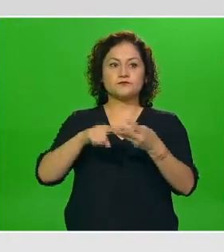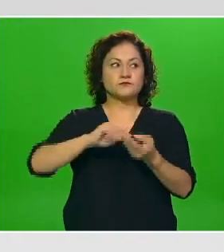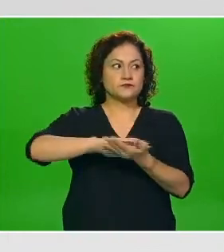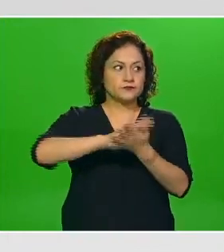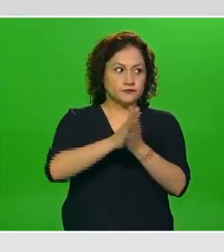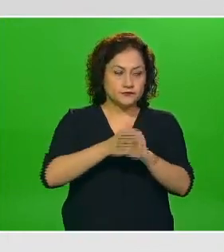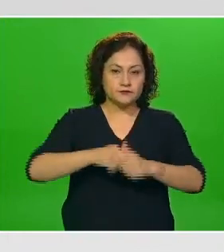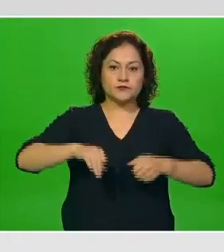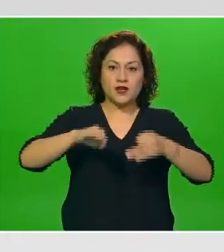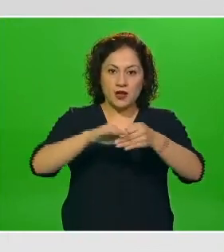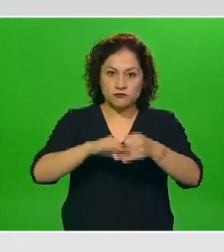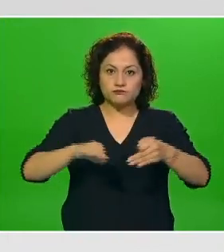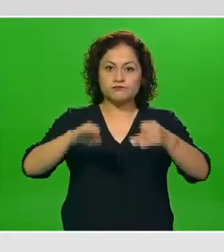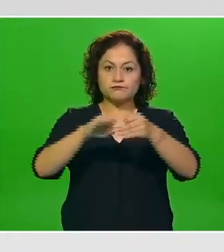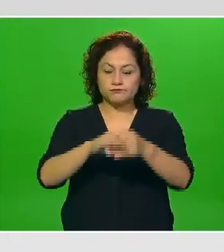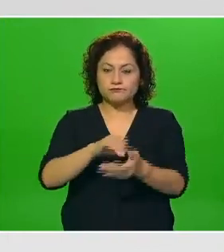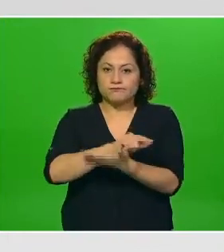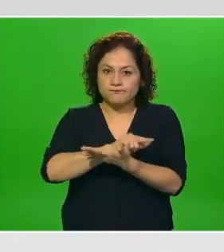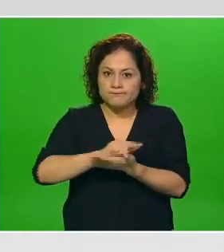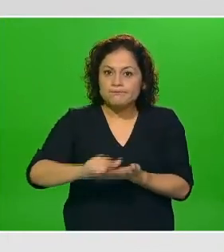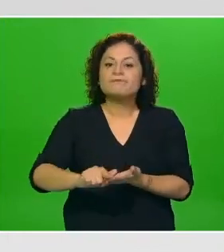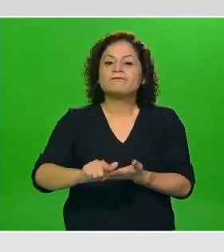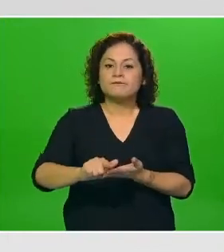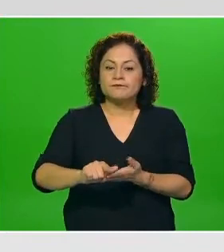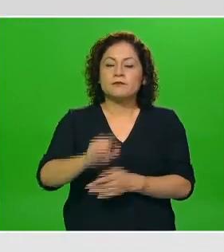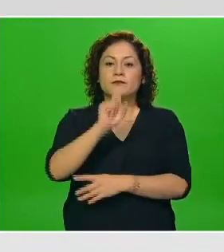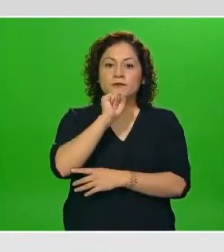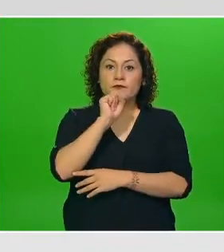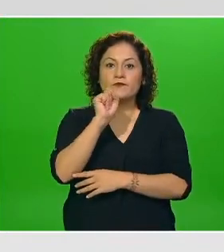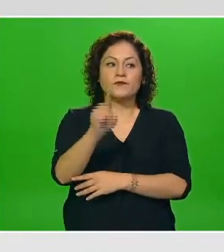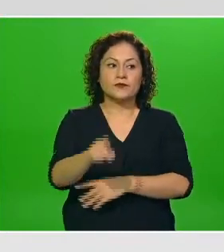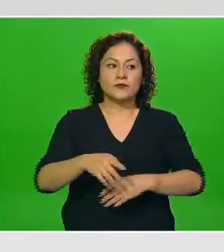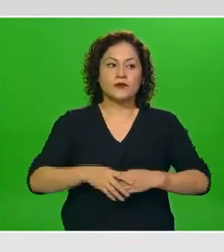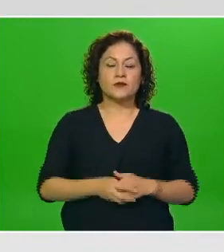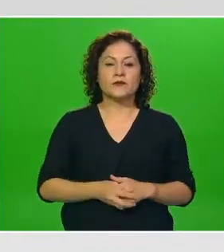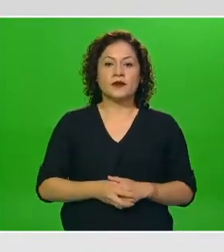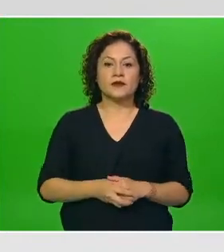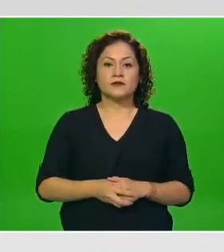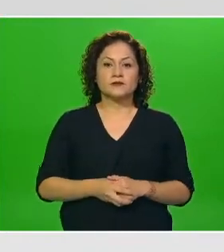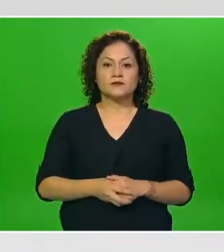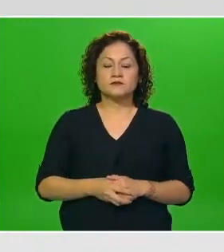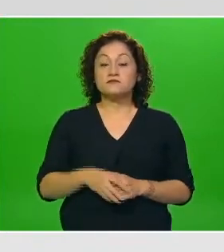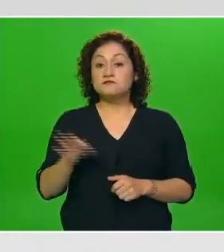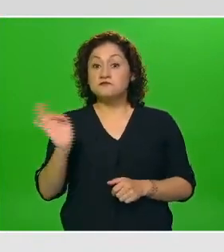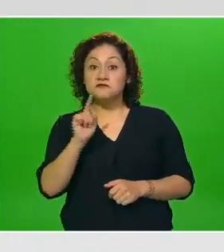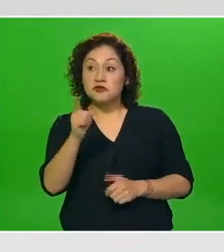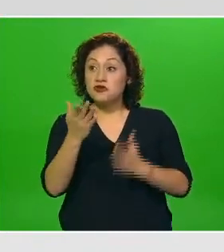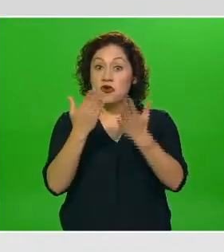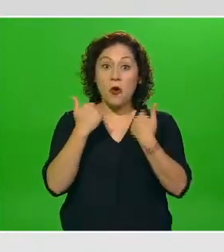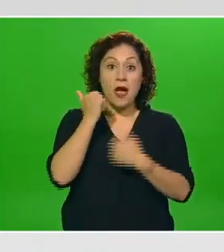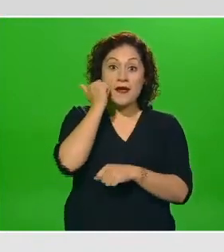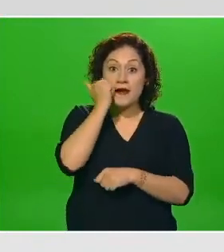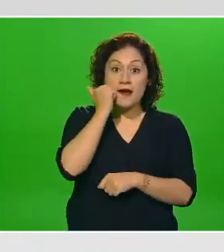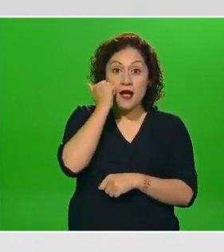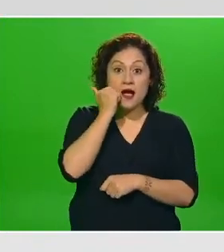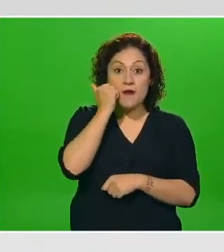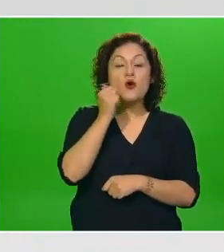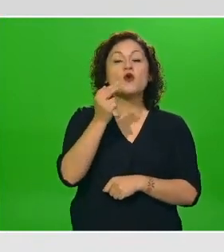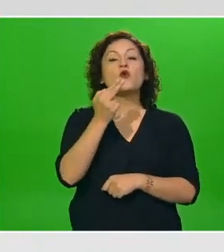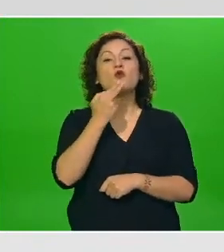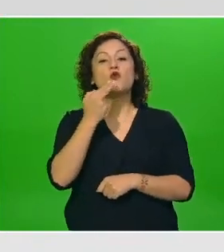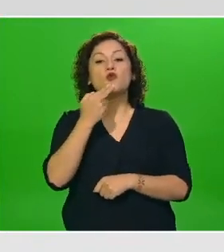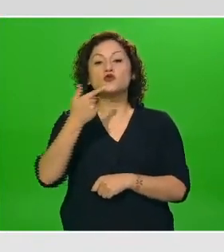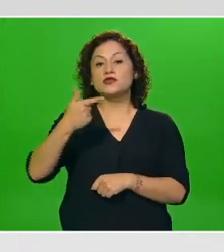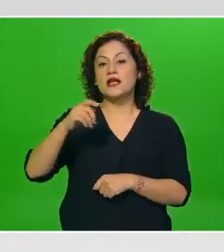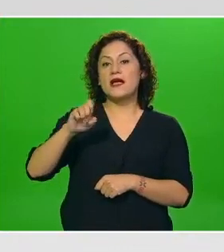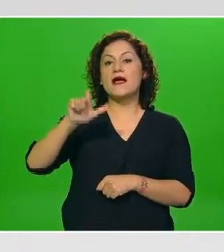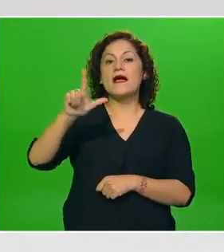y en aquellos casos en donde no podamos utilizar agua y jabón para lavarnos las manos el uso de alcohol gel junto